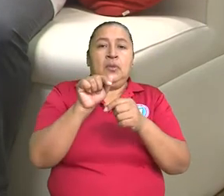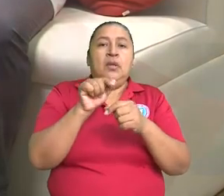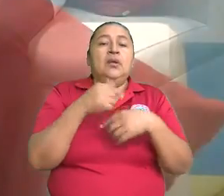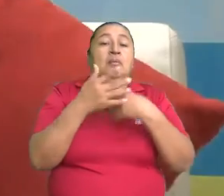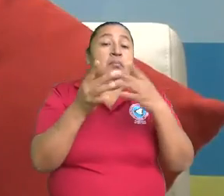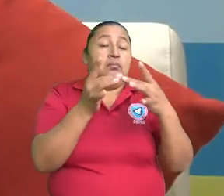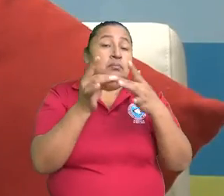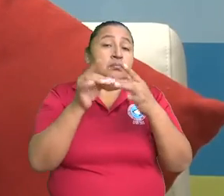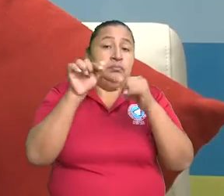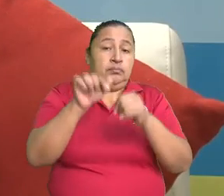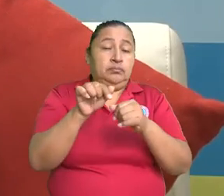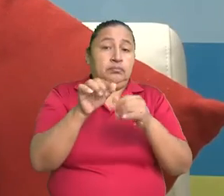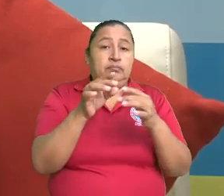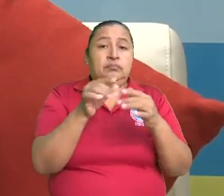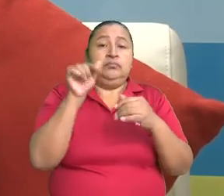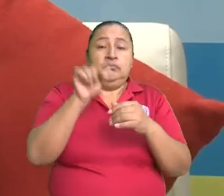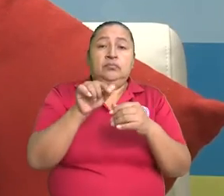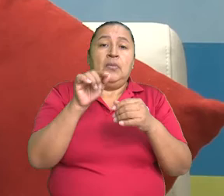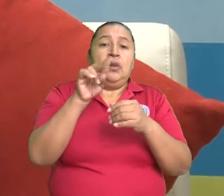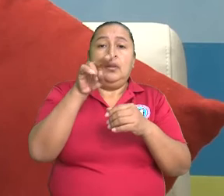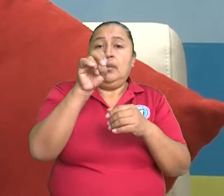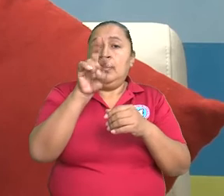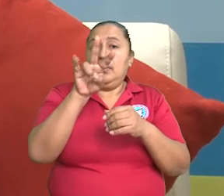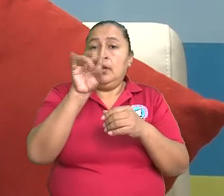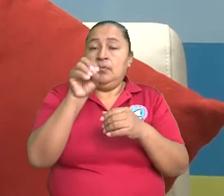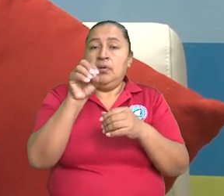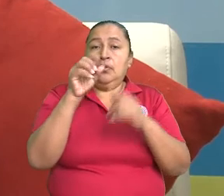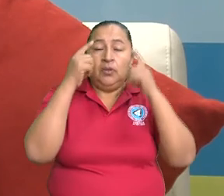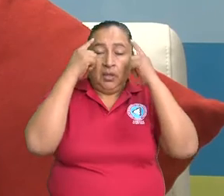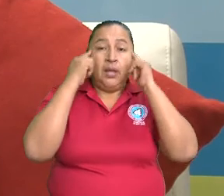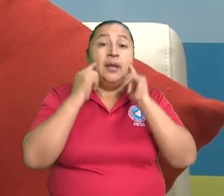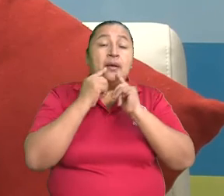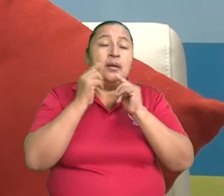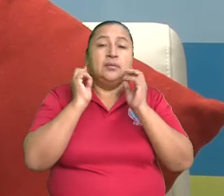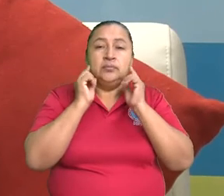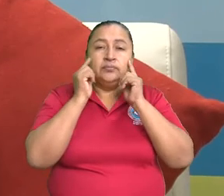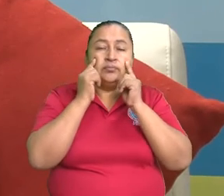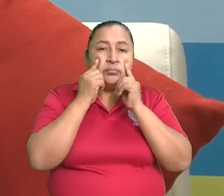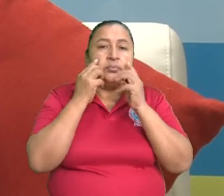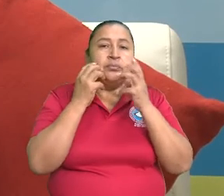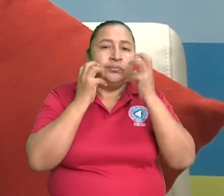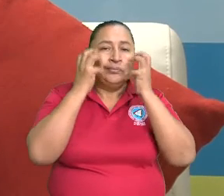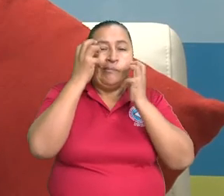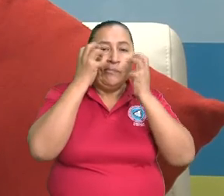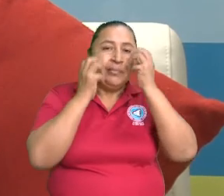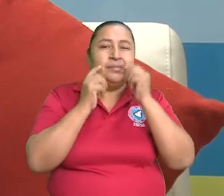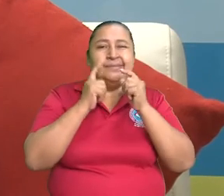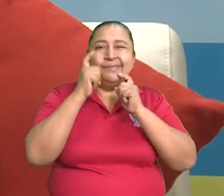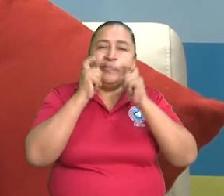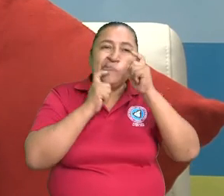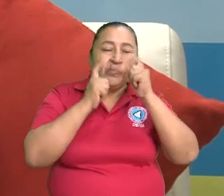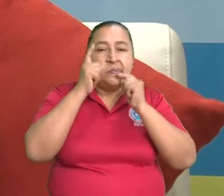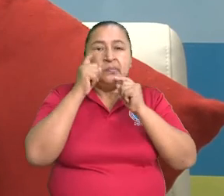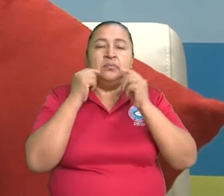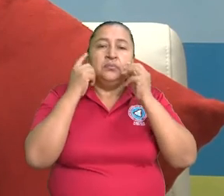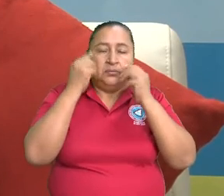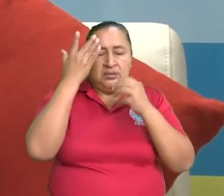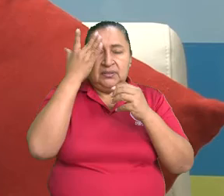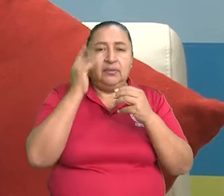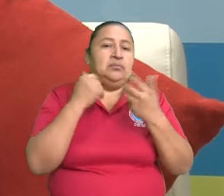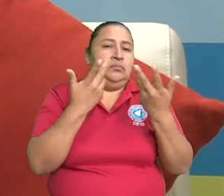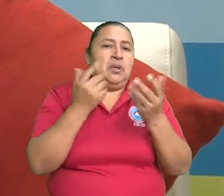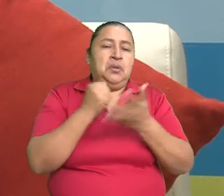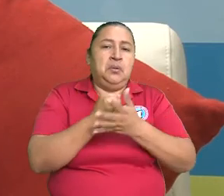Entonces, específicamente hablando del nervio facial, este va a ir a enervar los músculos de la expresión facial. Va a ir a